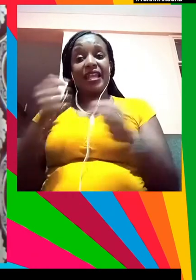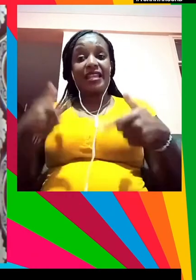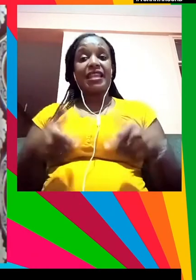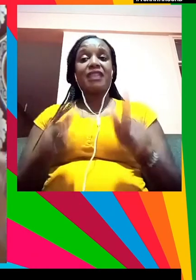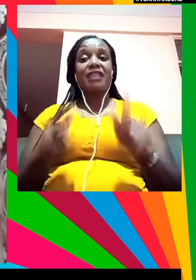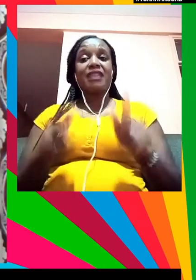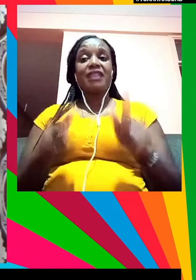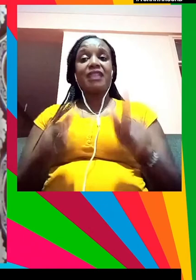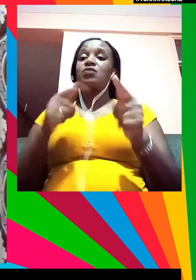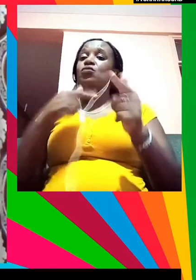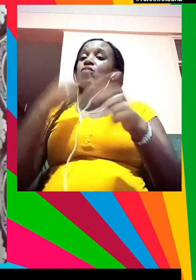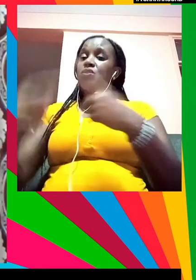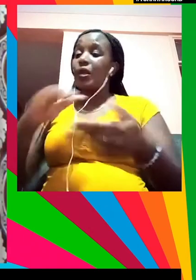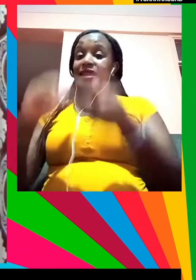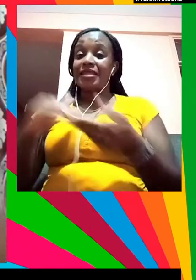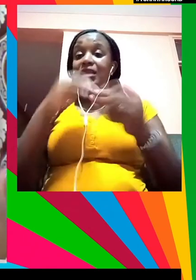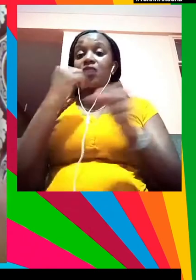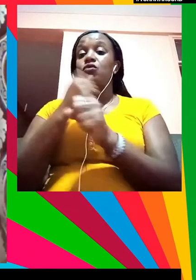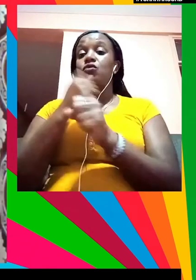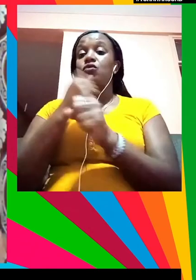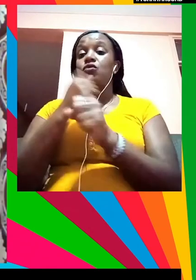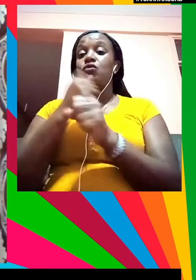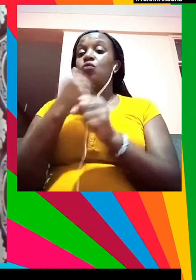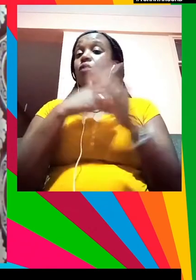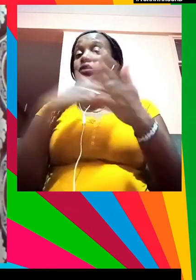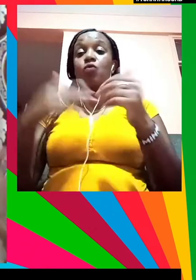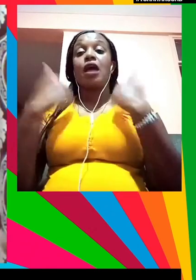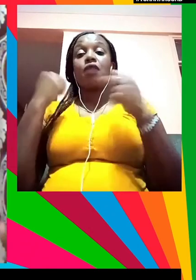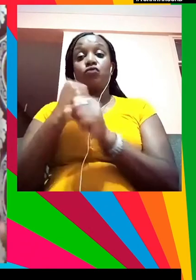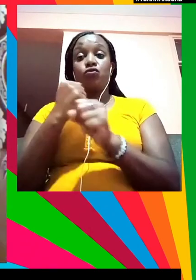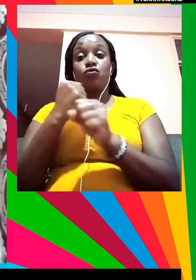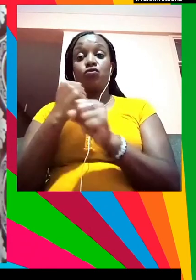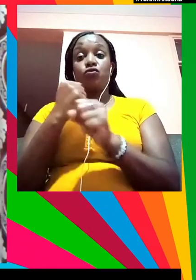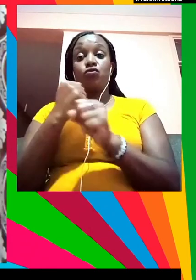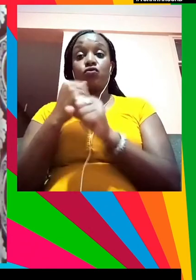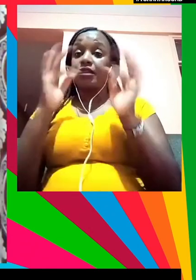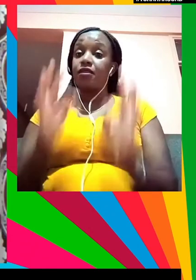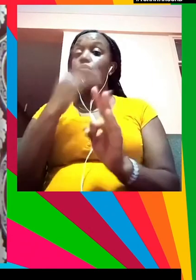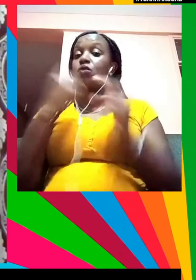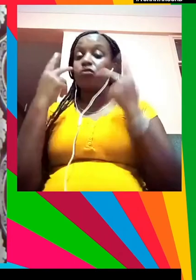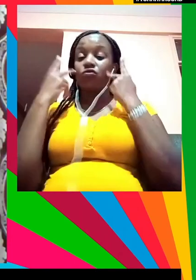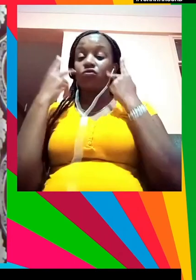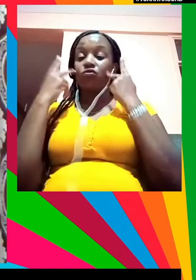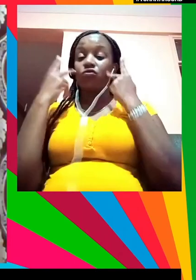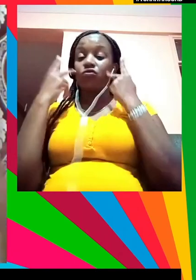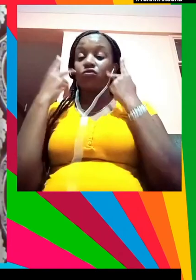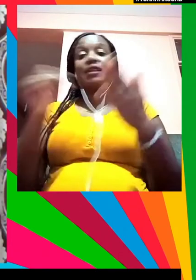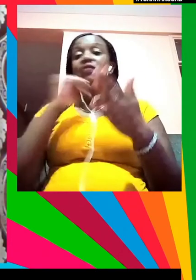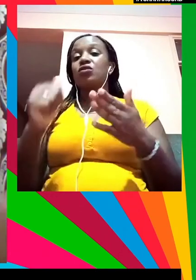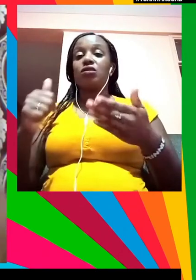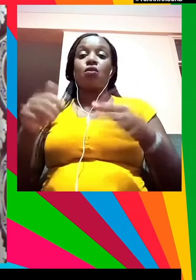y hacer lo máximo que podamos si queremos ver un cambio no esperemos a que el gobierno y los líderes lo